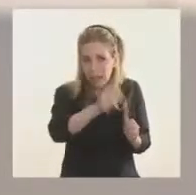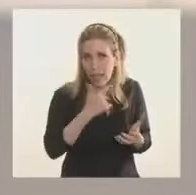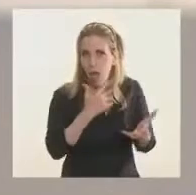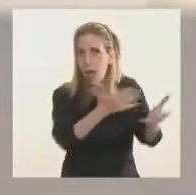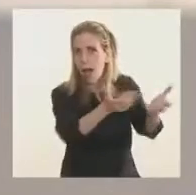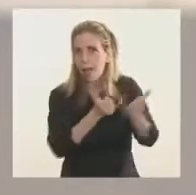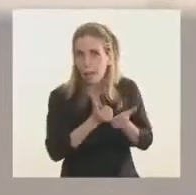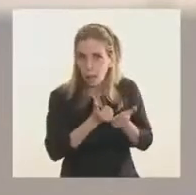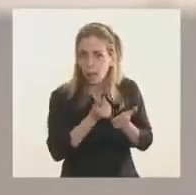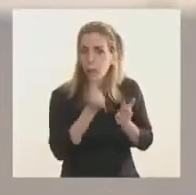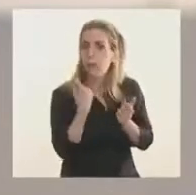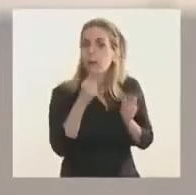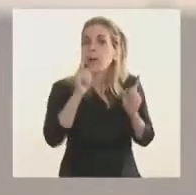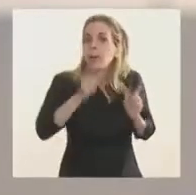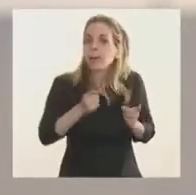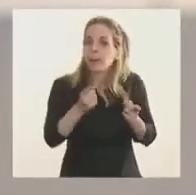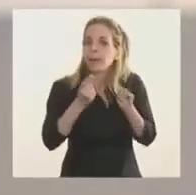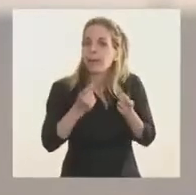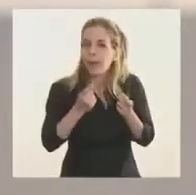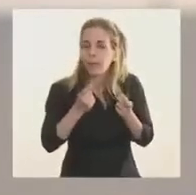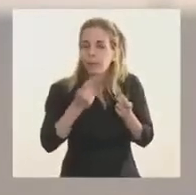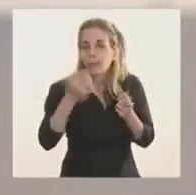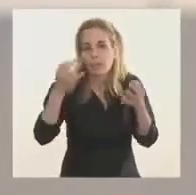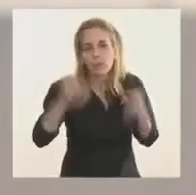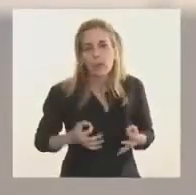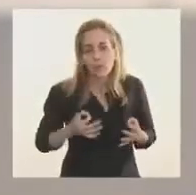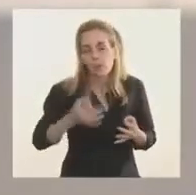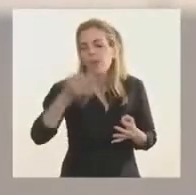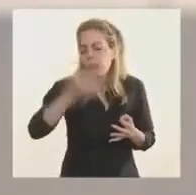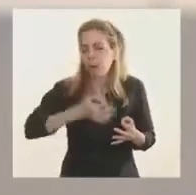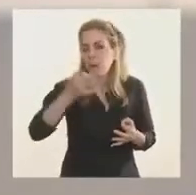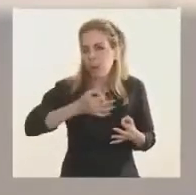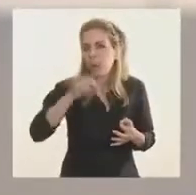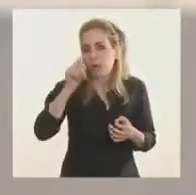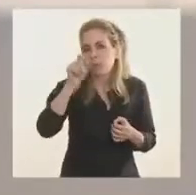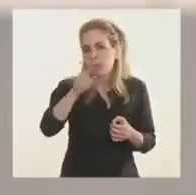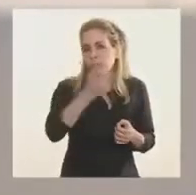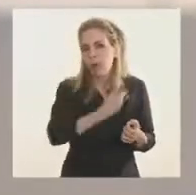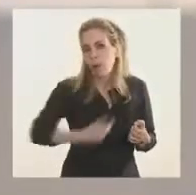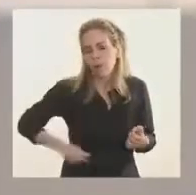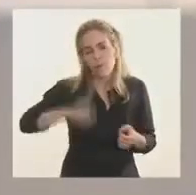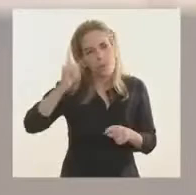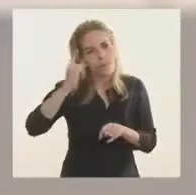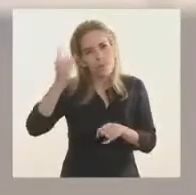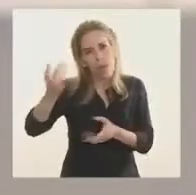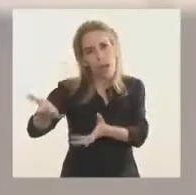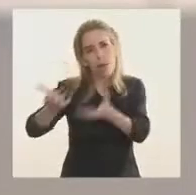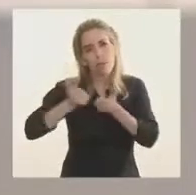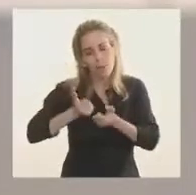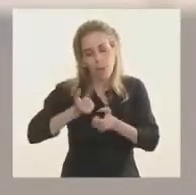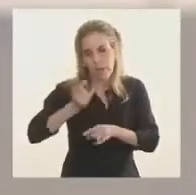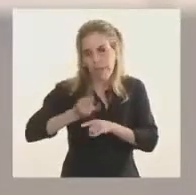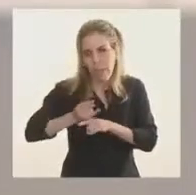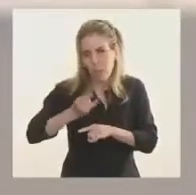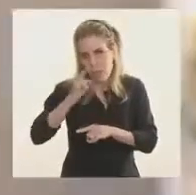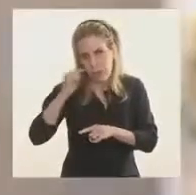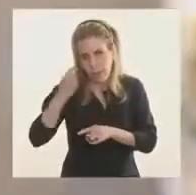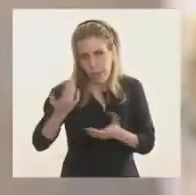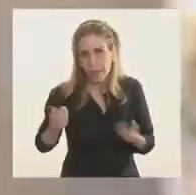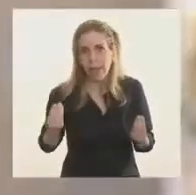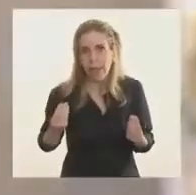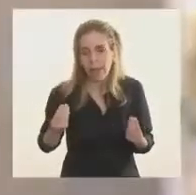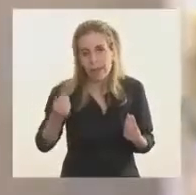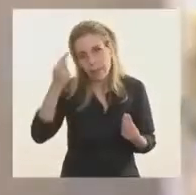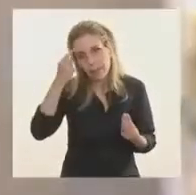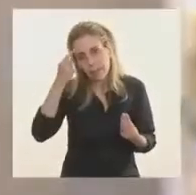y no me cabe duda que allí estará también su compromiso permanente, es generar